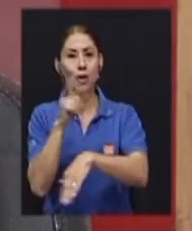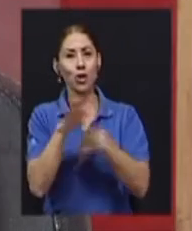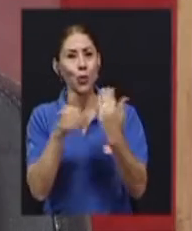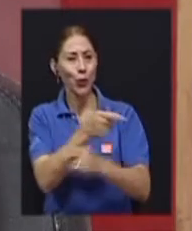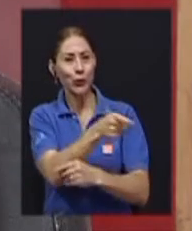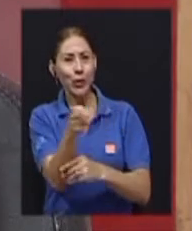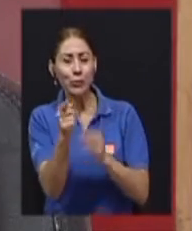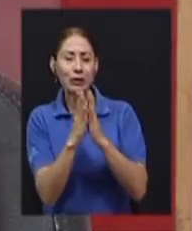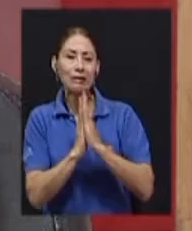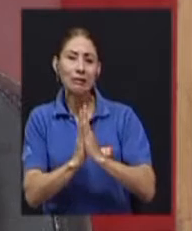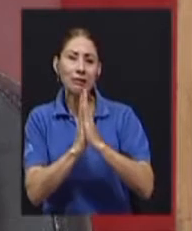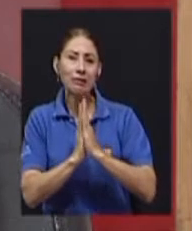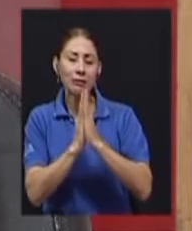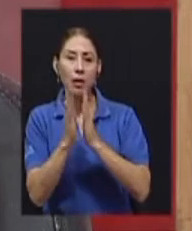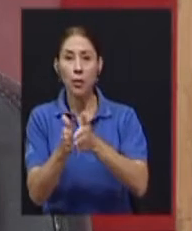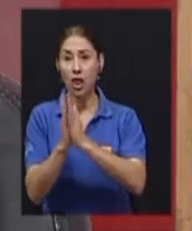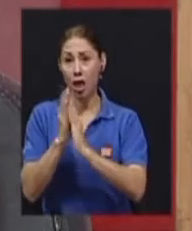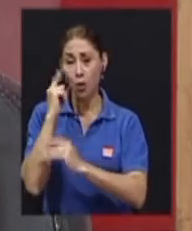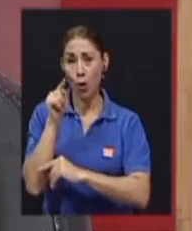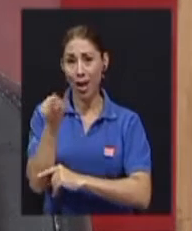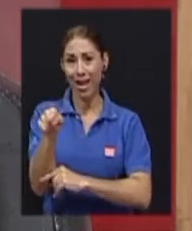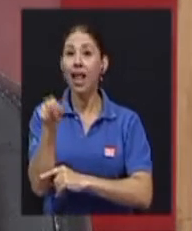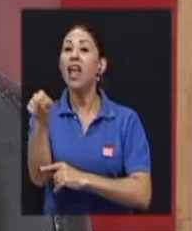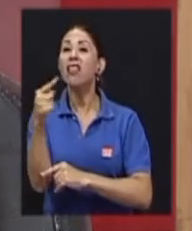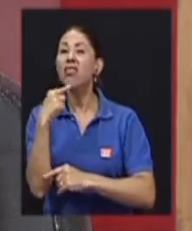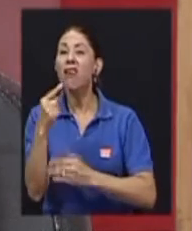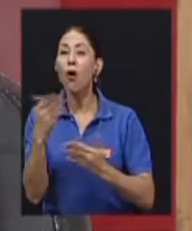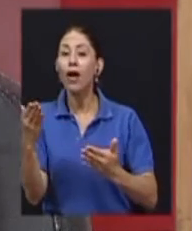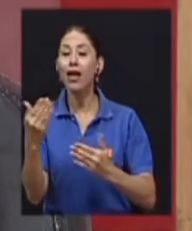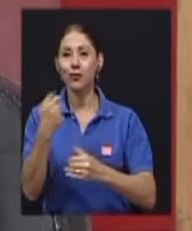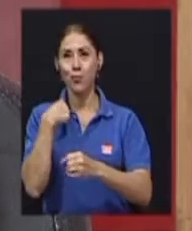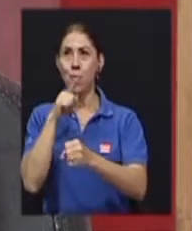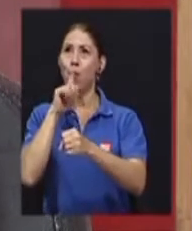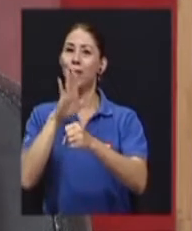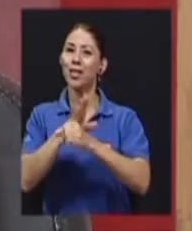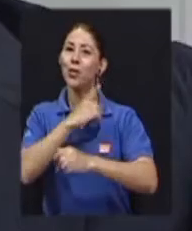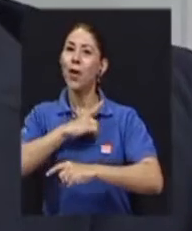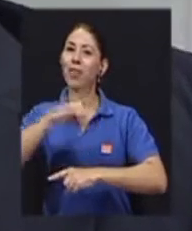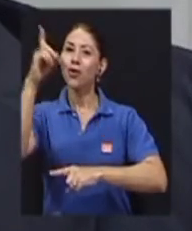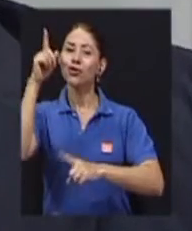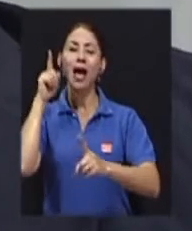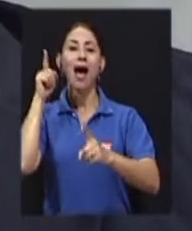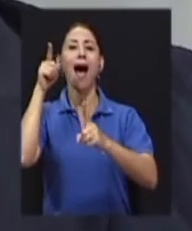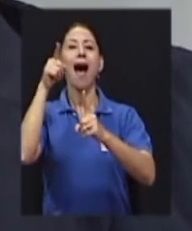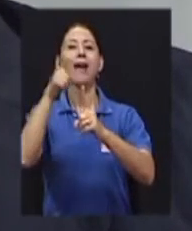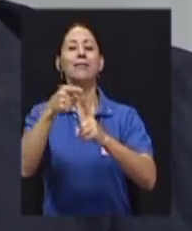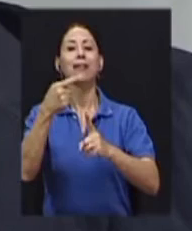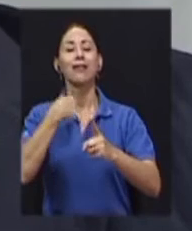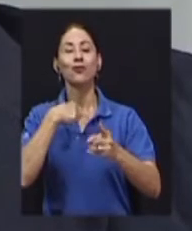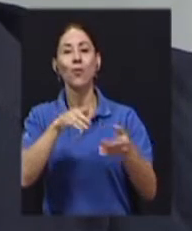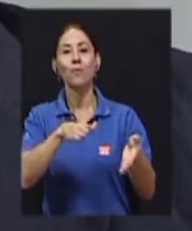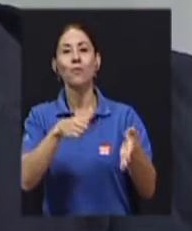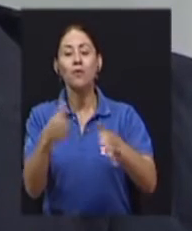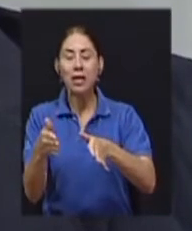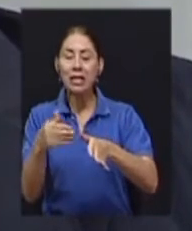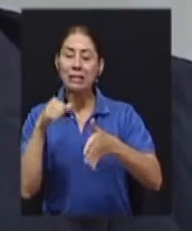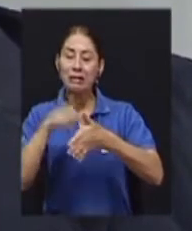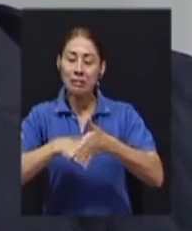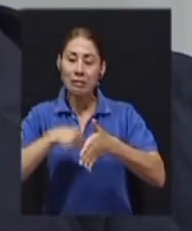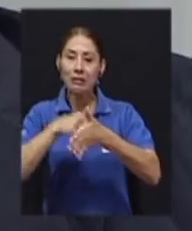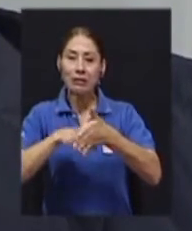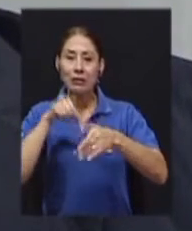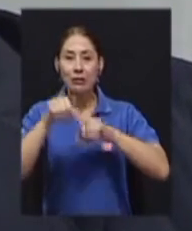Él dijo, he prometido a Dios que hasta mi último suspiro será por ustedes, jóvenes.